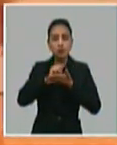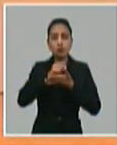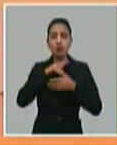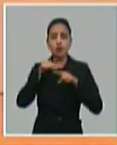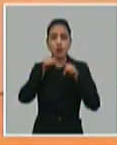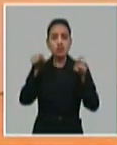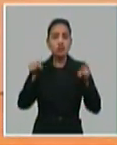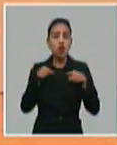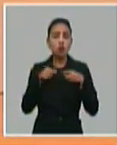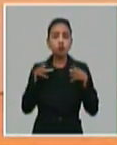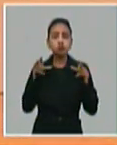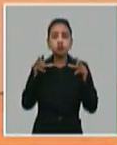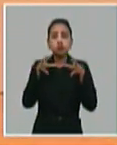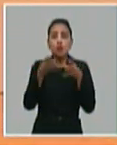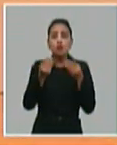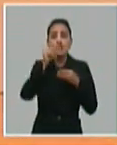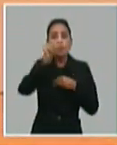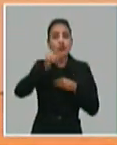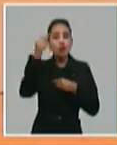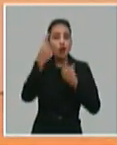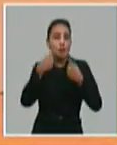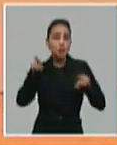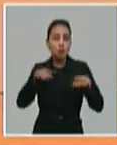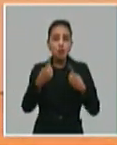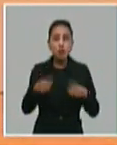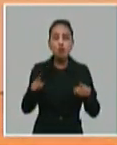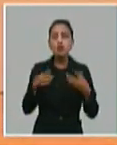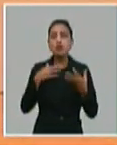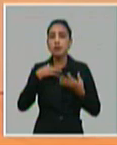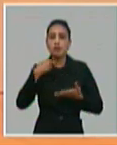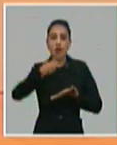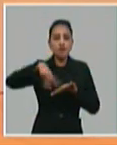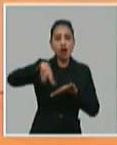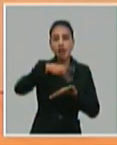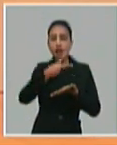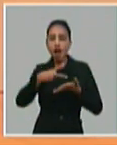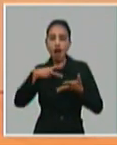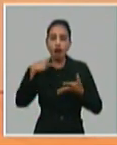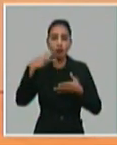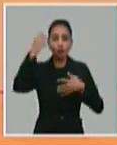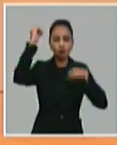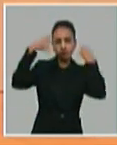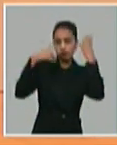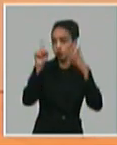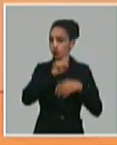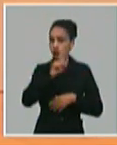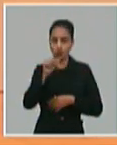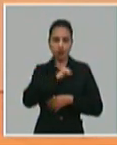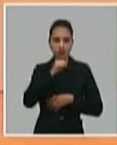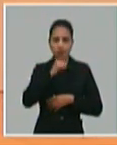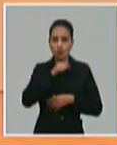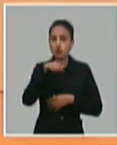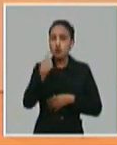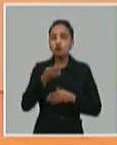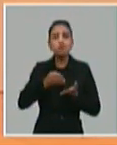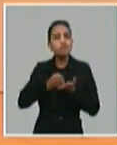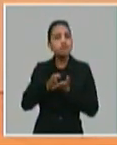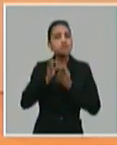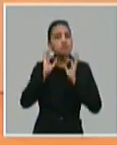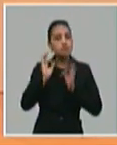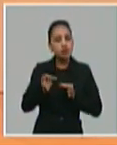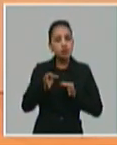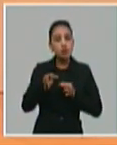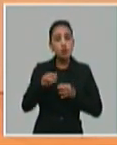salón de concentración de personas, bailando, etc. Entonces, eso nosotros le estamos dando el mismo tratamiento que